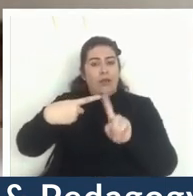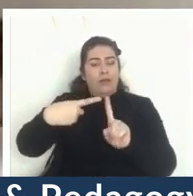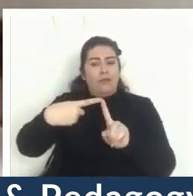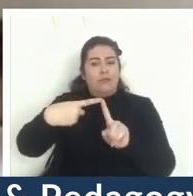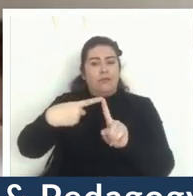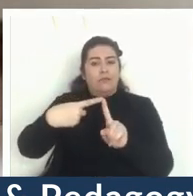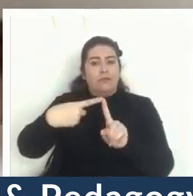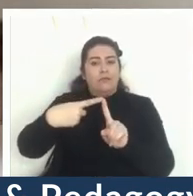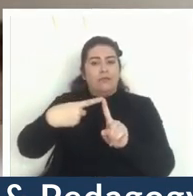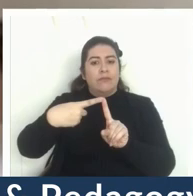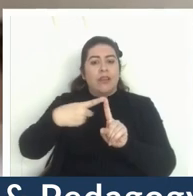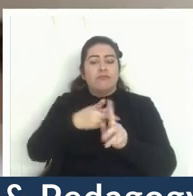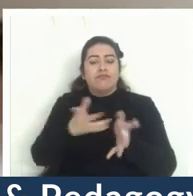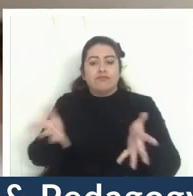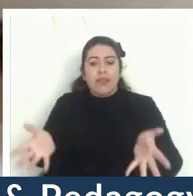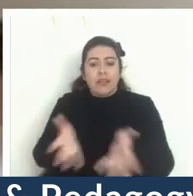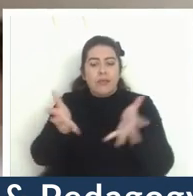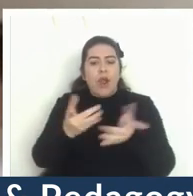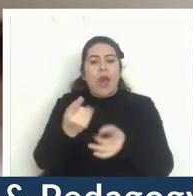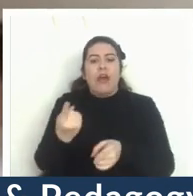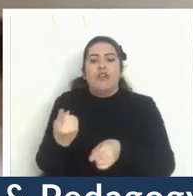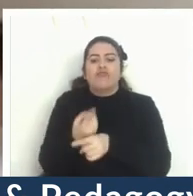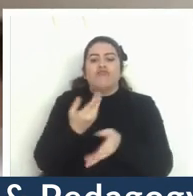estimular una conversación